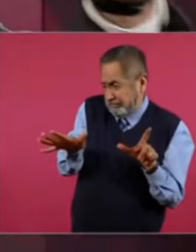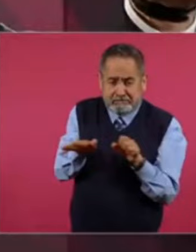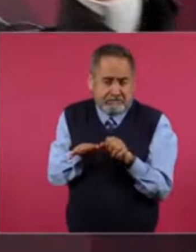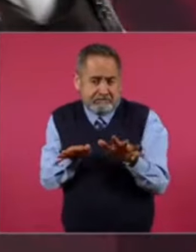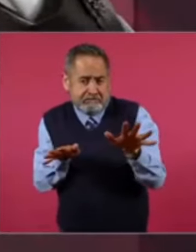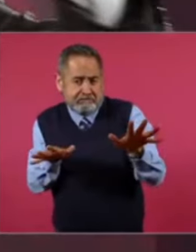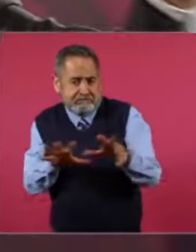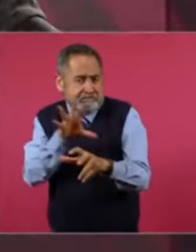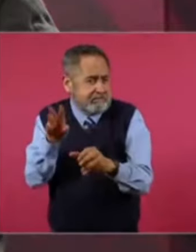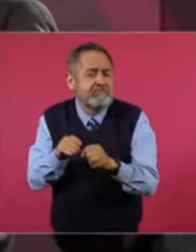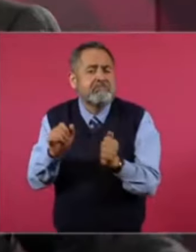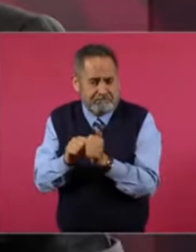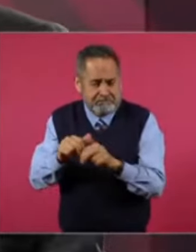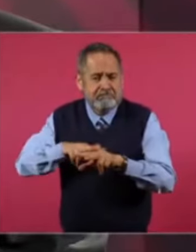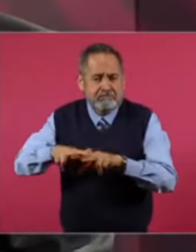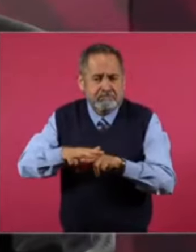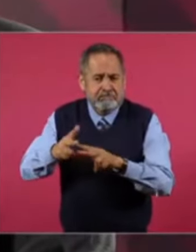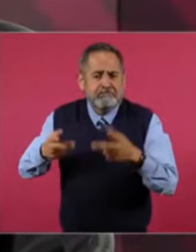Con trenes de pasajeros.